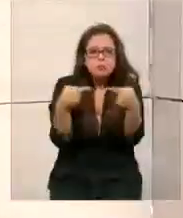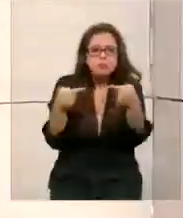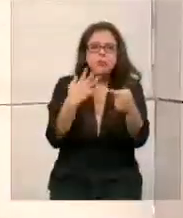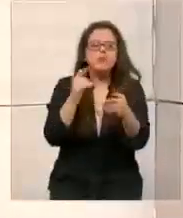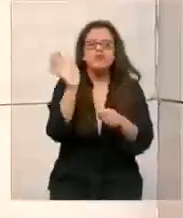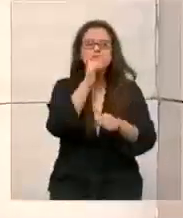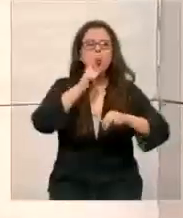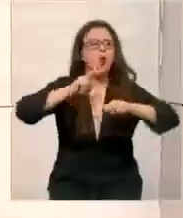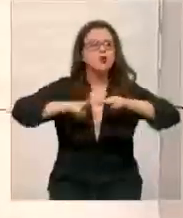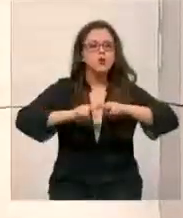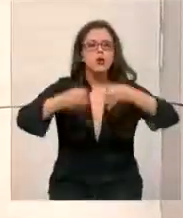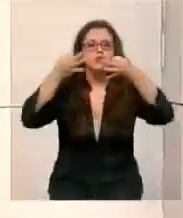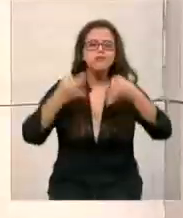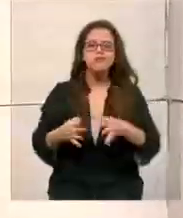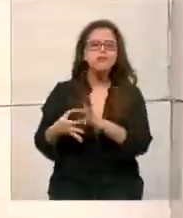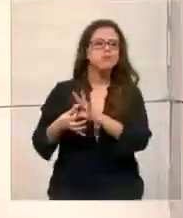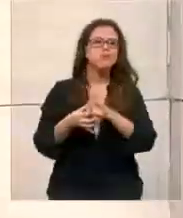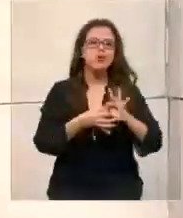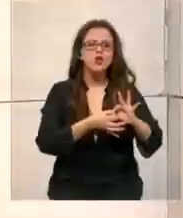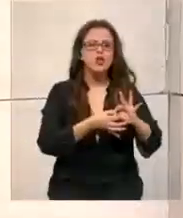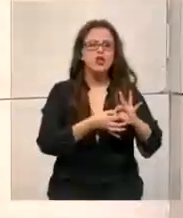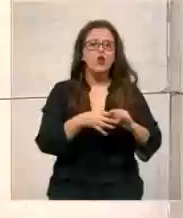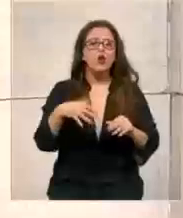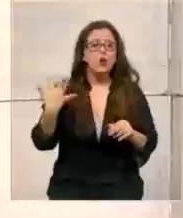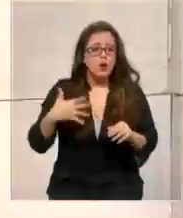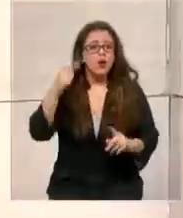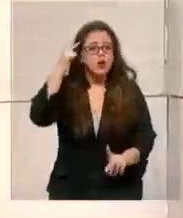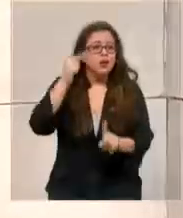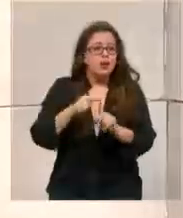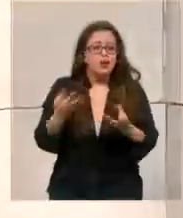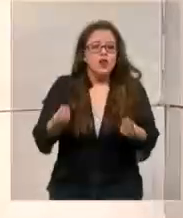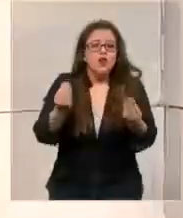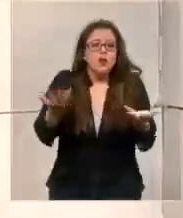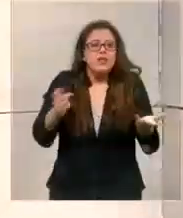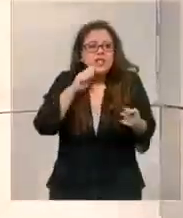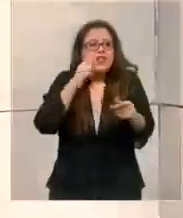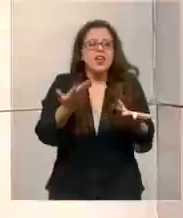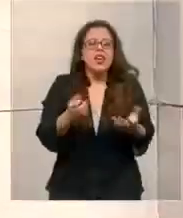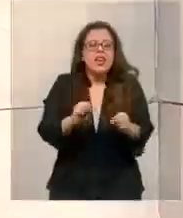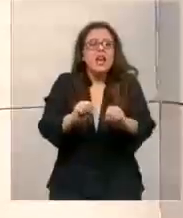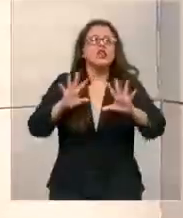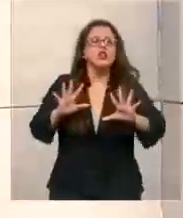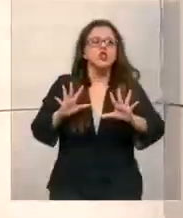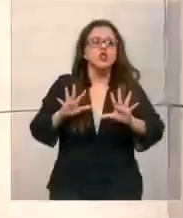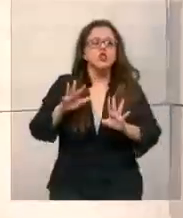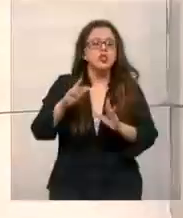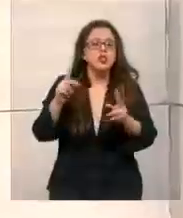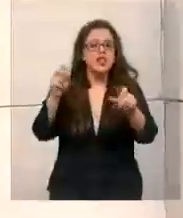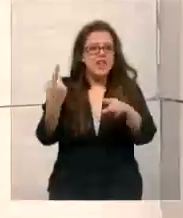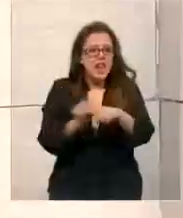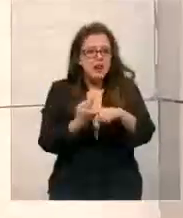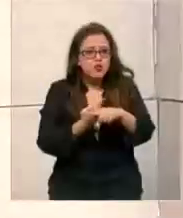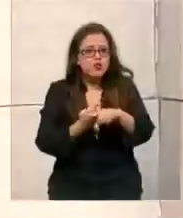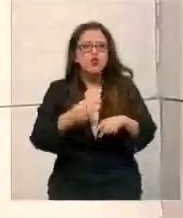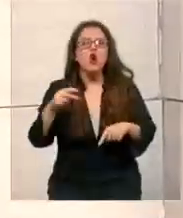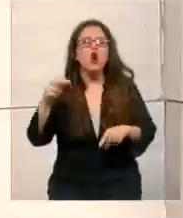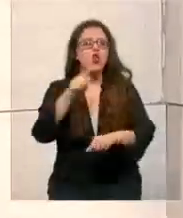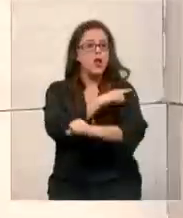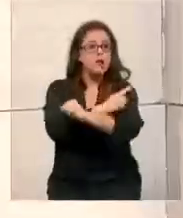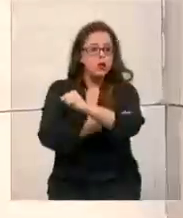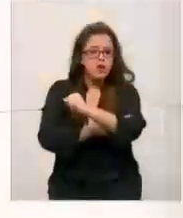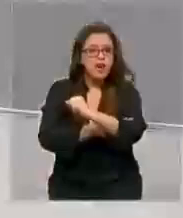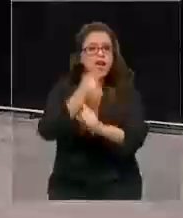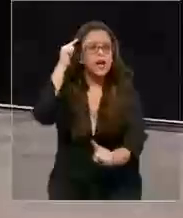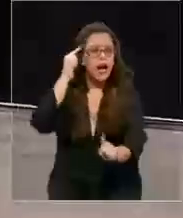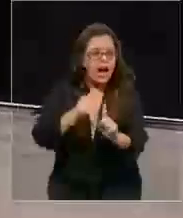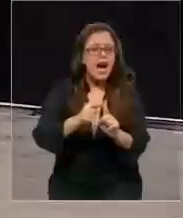resuelto, como te digo, la causa esencial y final, que es la reacción de parte de los abusos del poder hacia los derechos